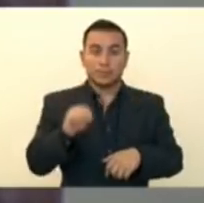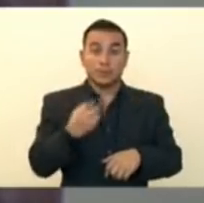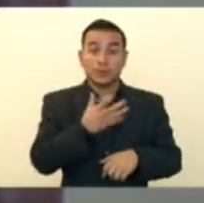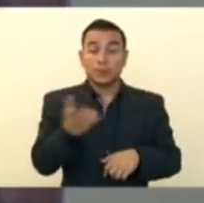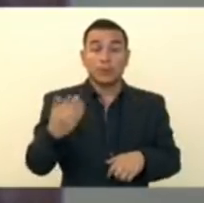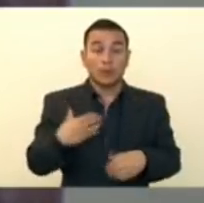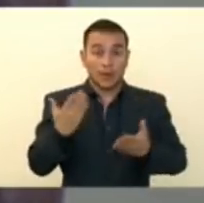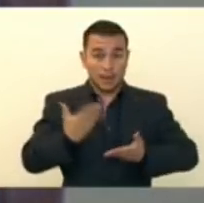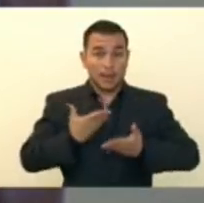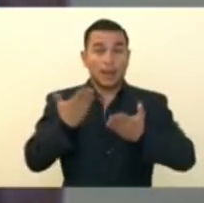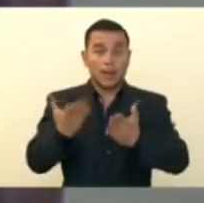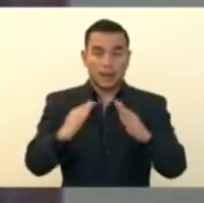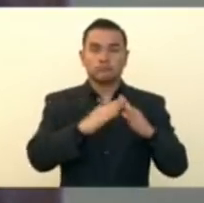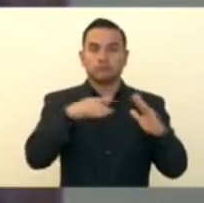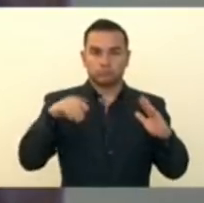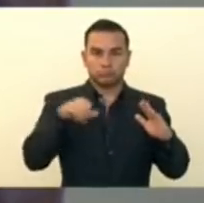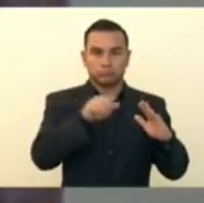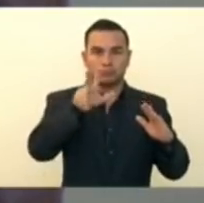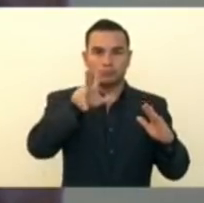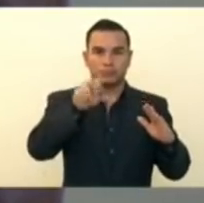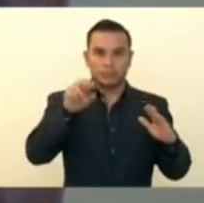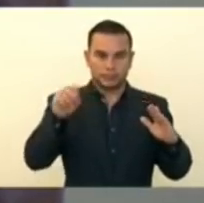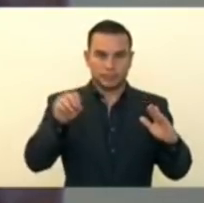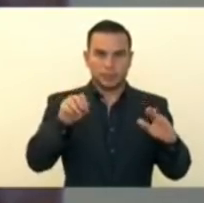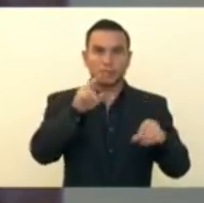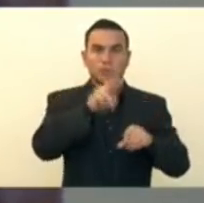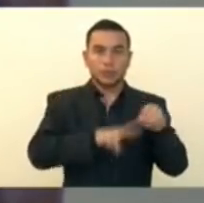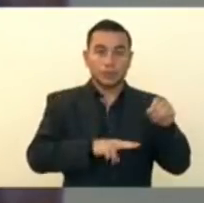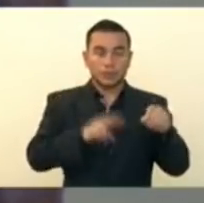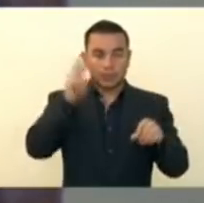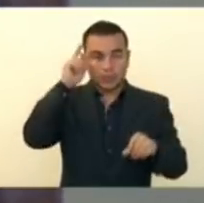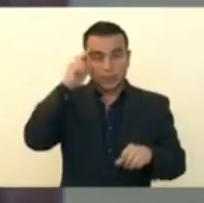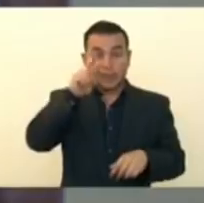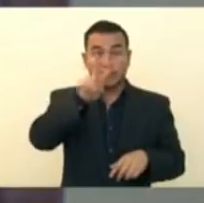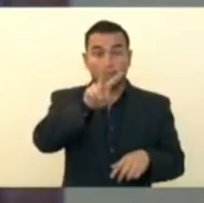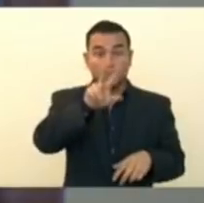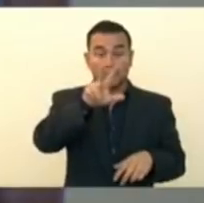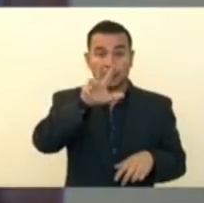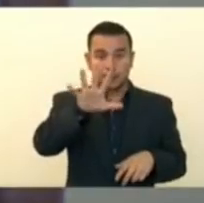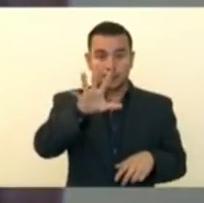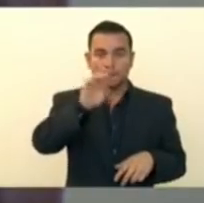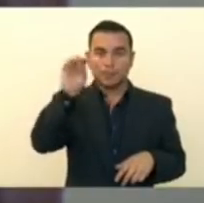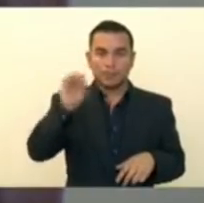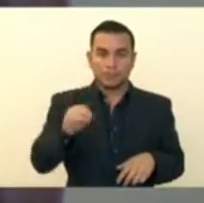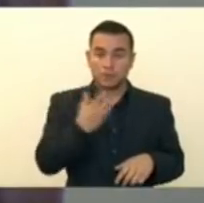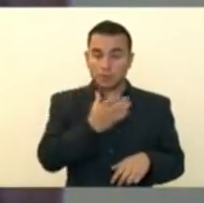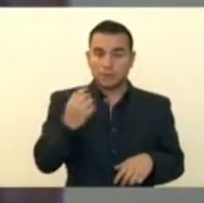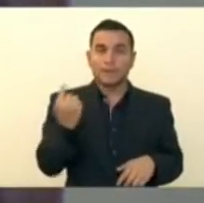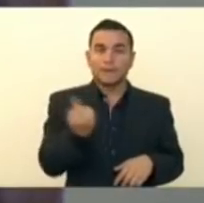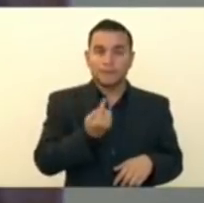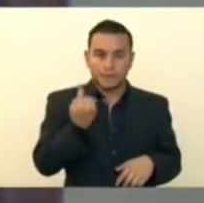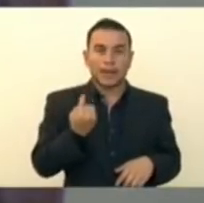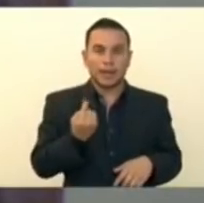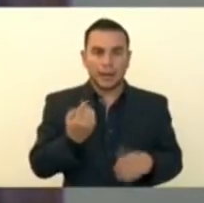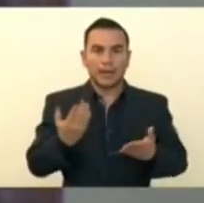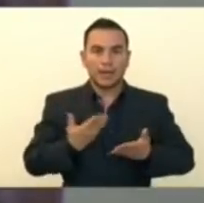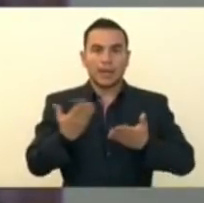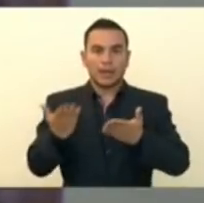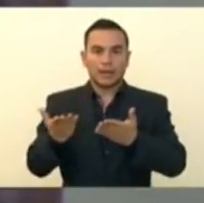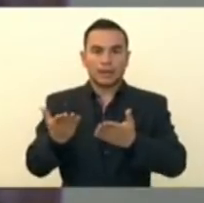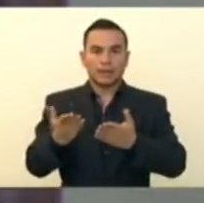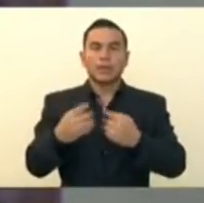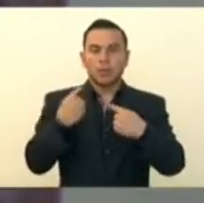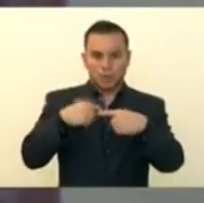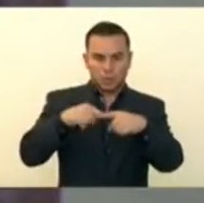beneficiada. Luego tenemos más o menos un 20%, 25% de la población, que es el resto, que va a ser beneficiada con seguir